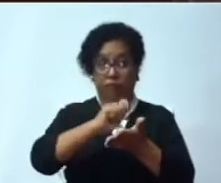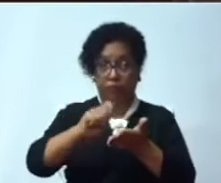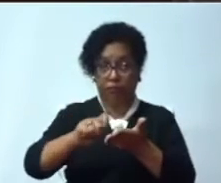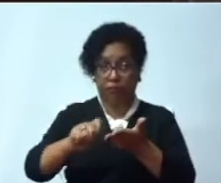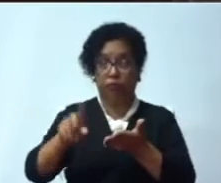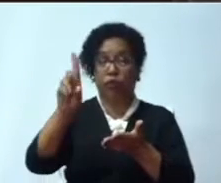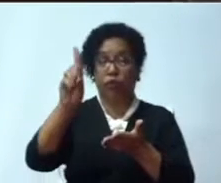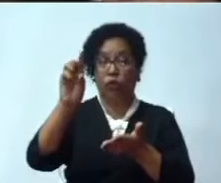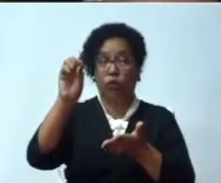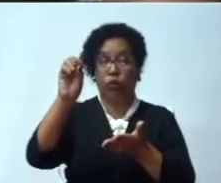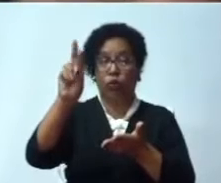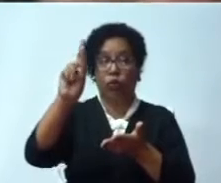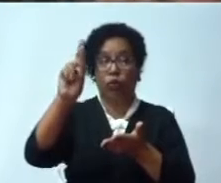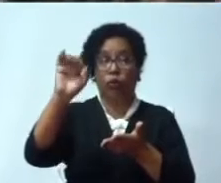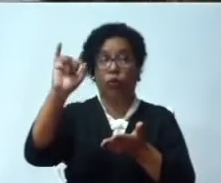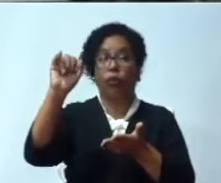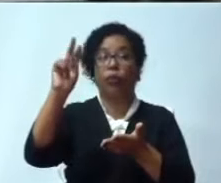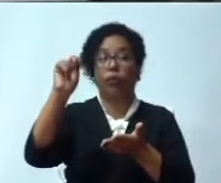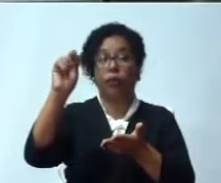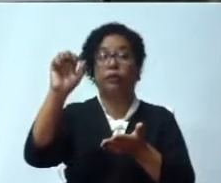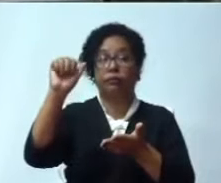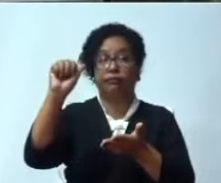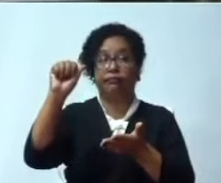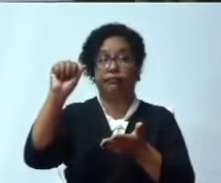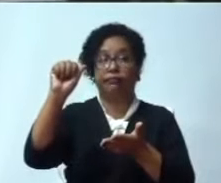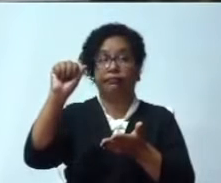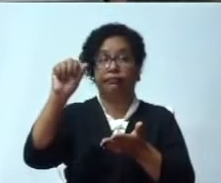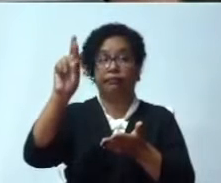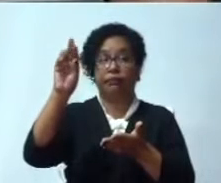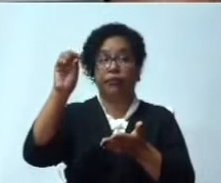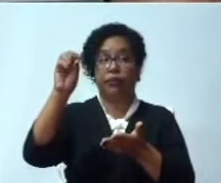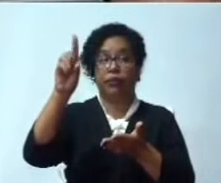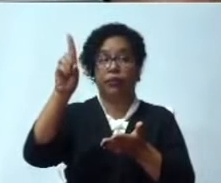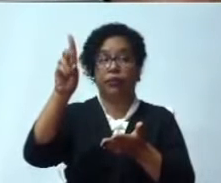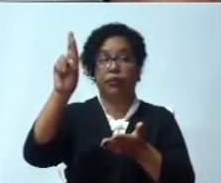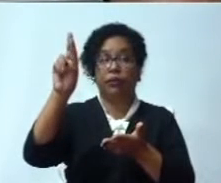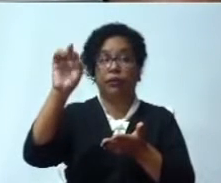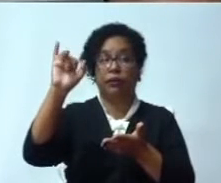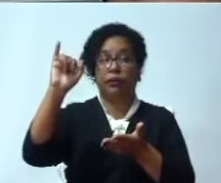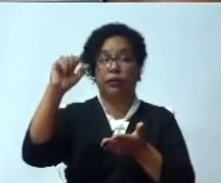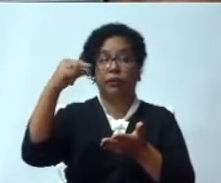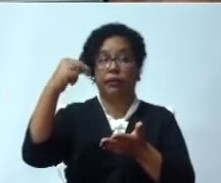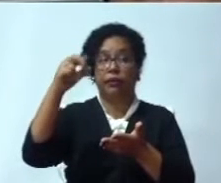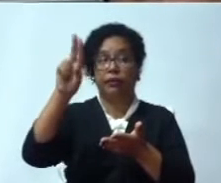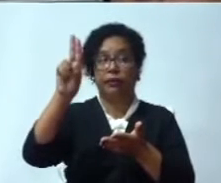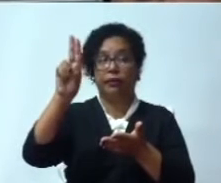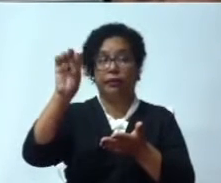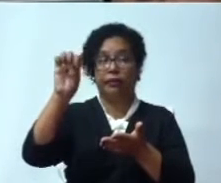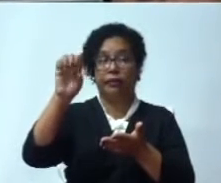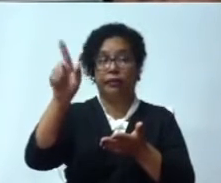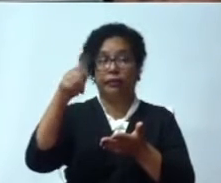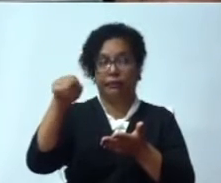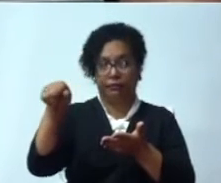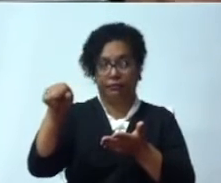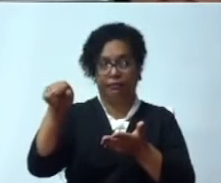Gracias, Presidente. Buenas tardes, bufet directivo, honorables diputados y diputadas.